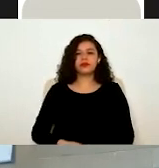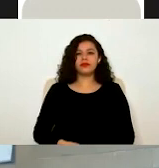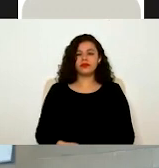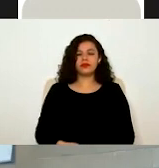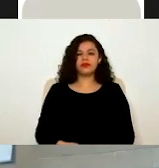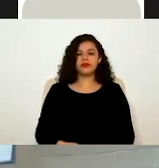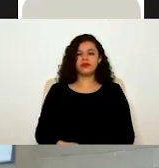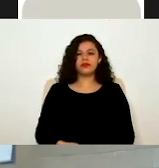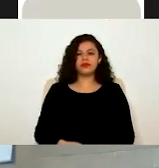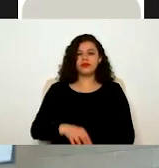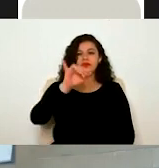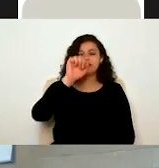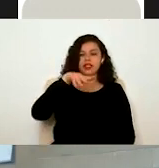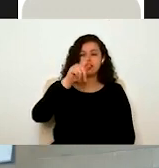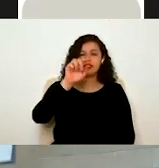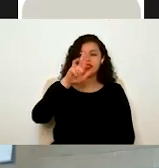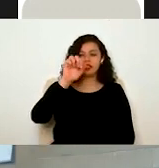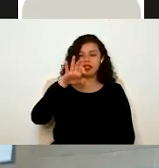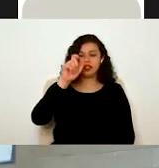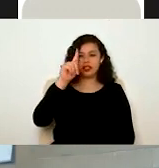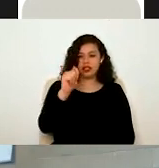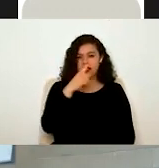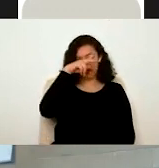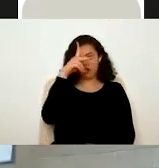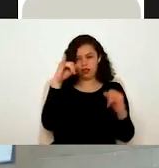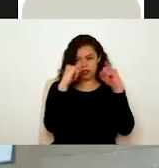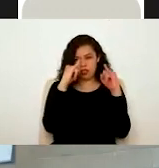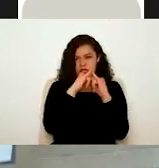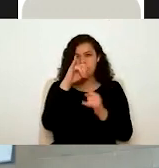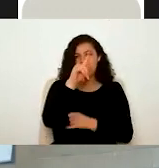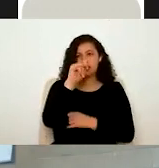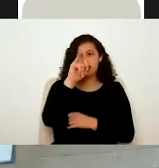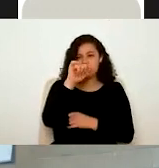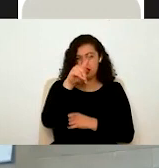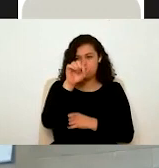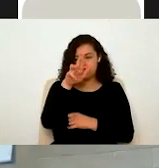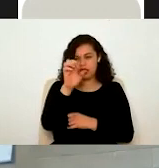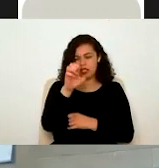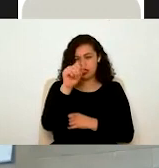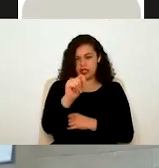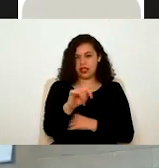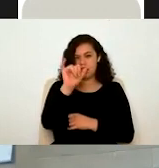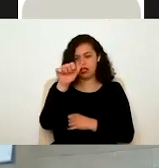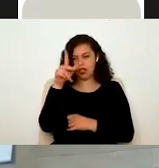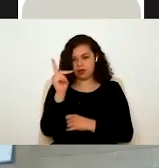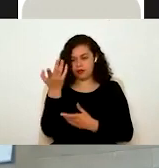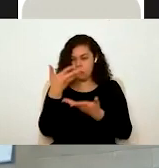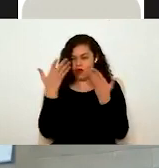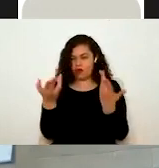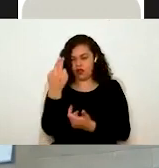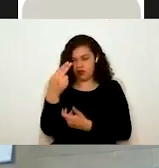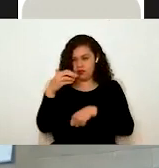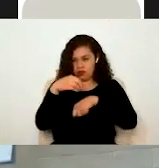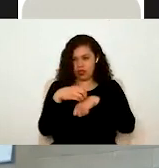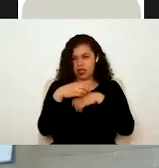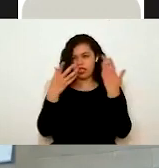La intranet de las instituciones o intranet y app, como ahora la llamamos, es lo que antes se conocía